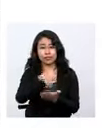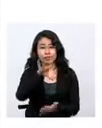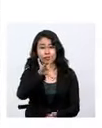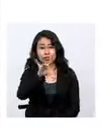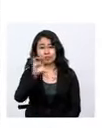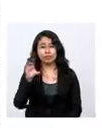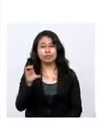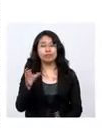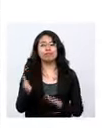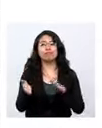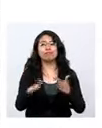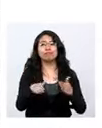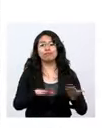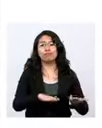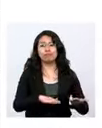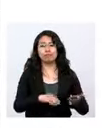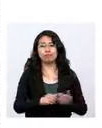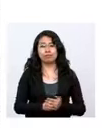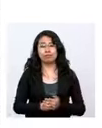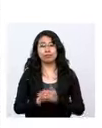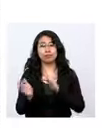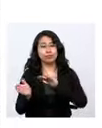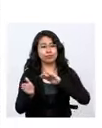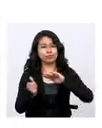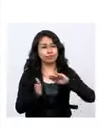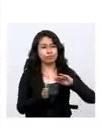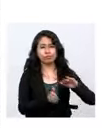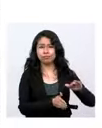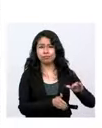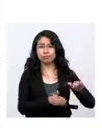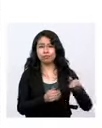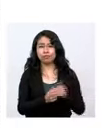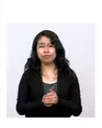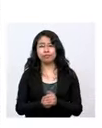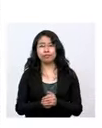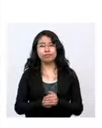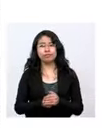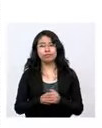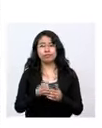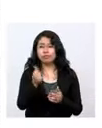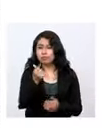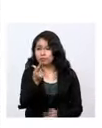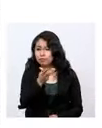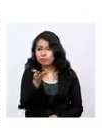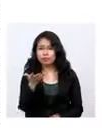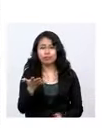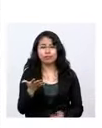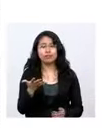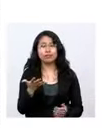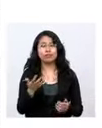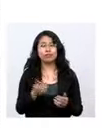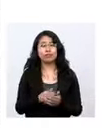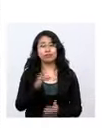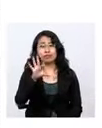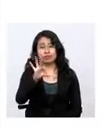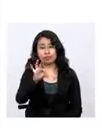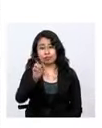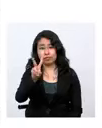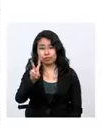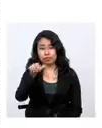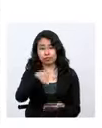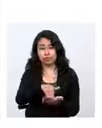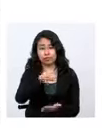decesos. Por otra parte, contabilizamos en total 92